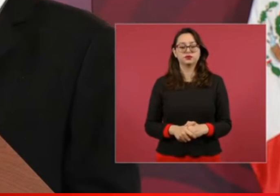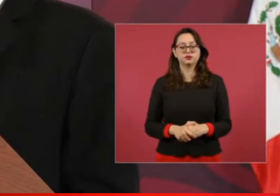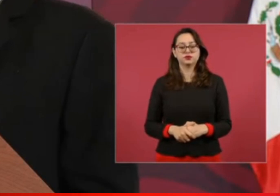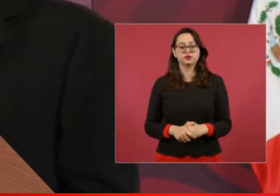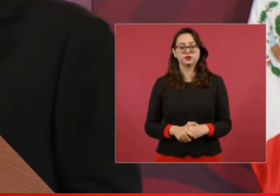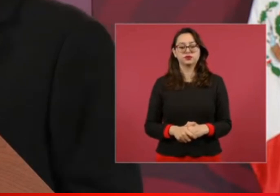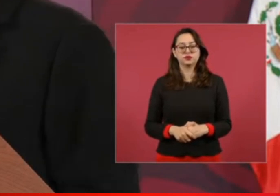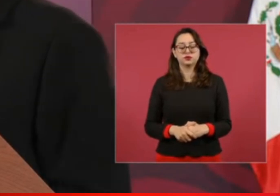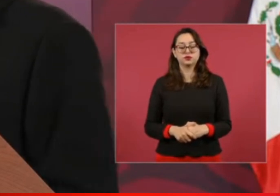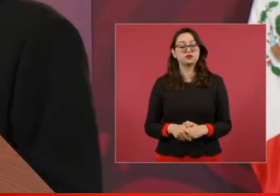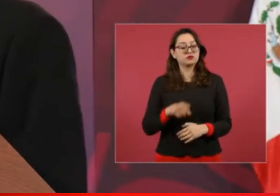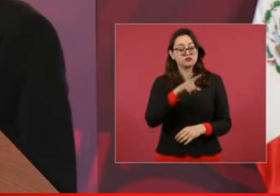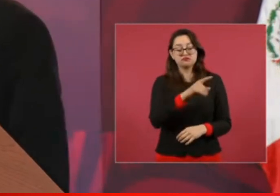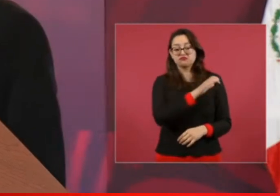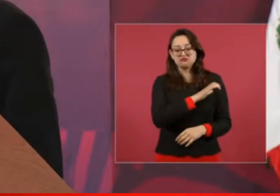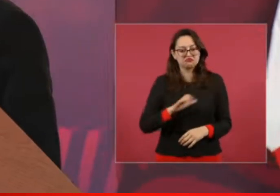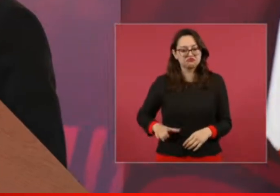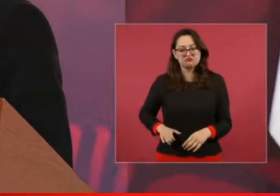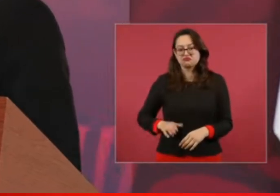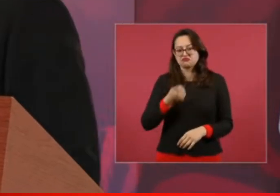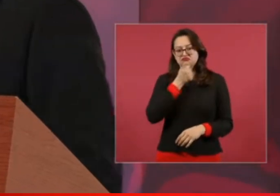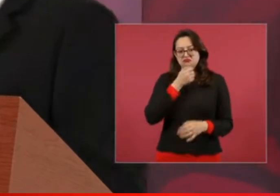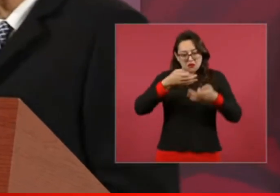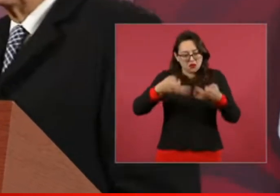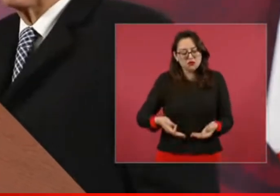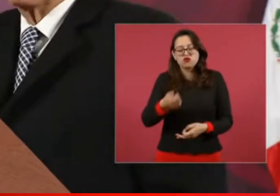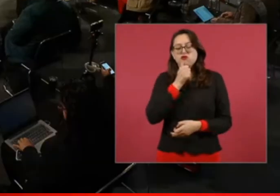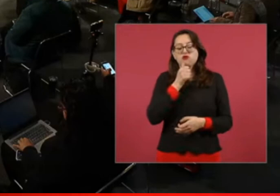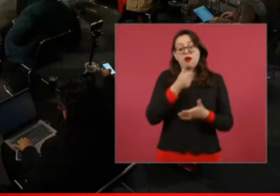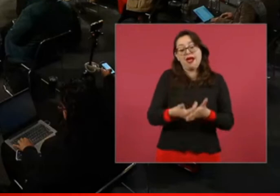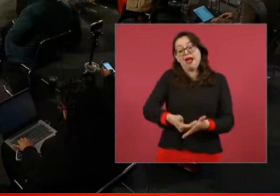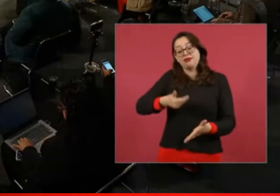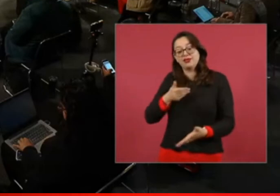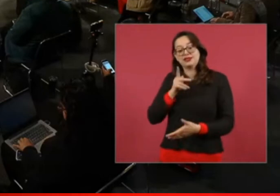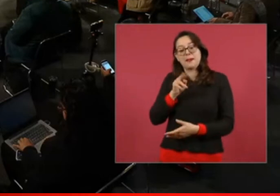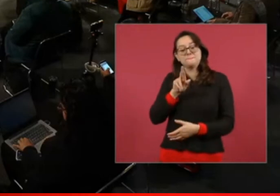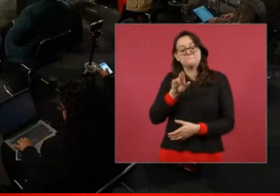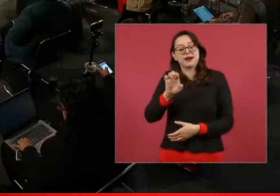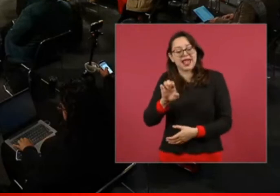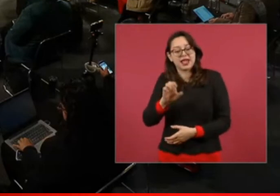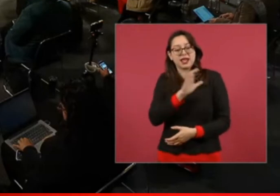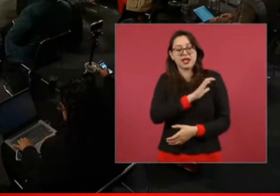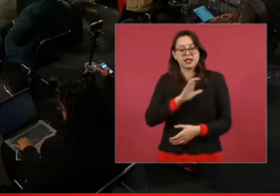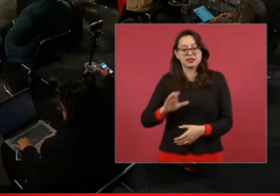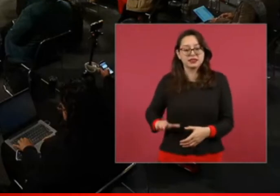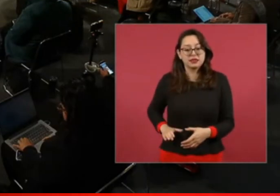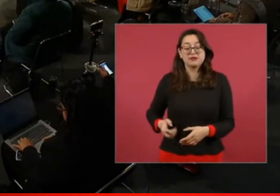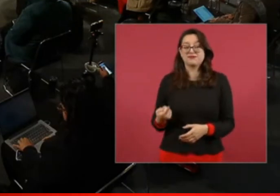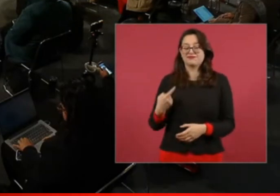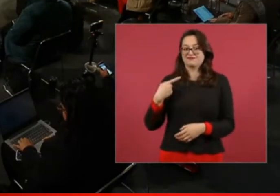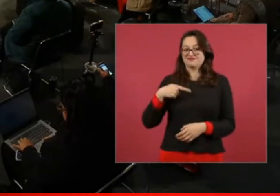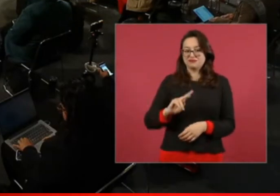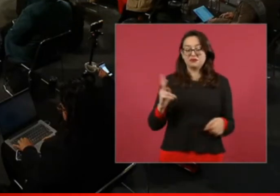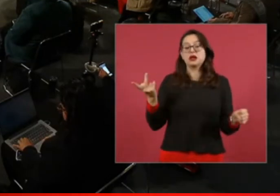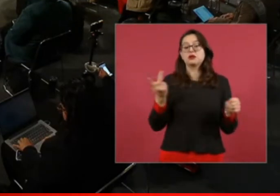Todavía no eran candidatos, eran precandidatos, creo. Y de repente, como no los querían los